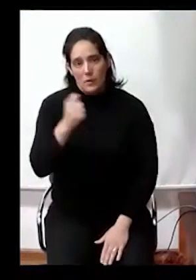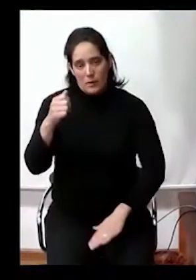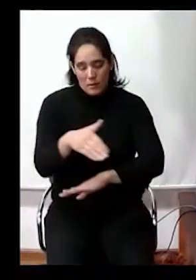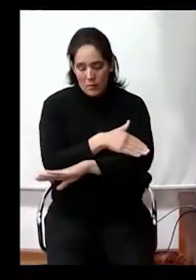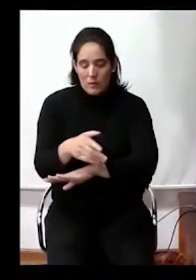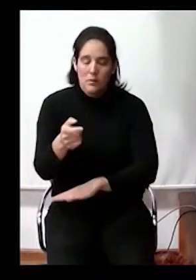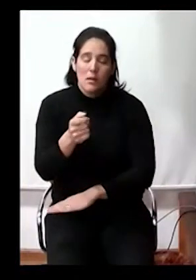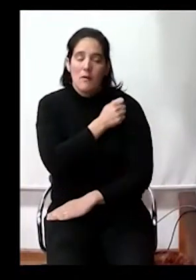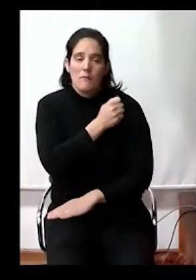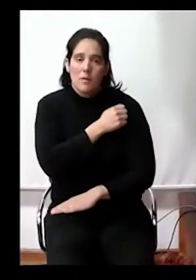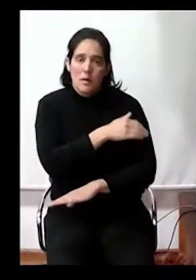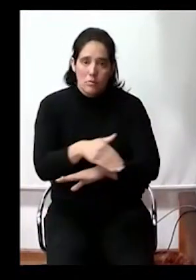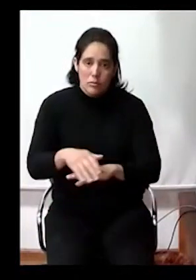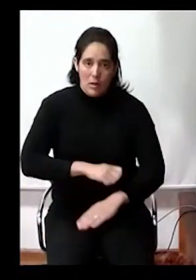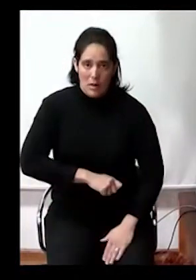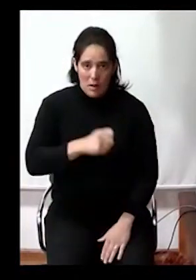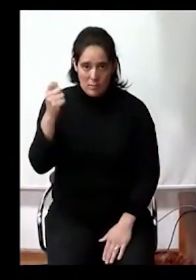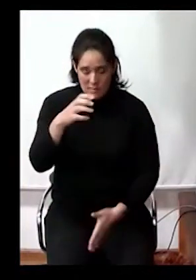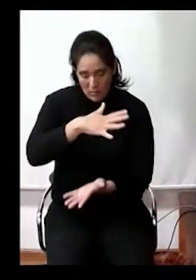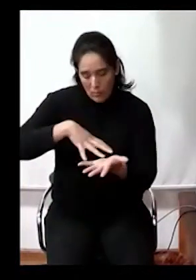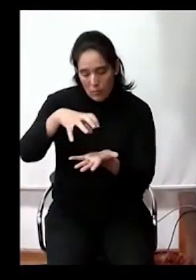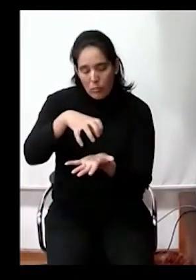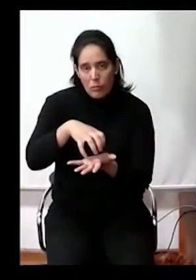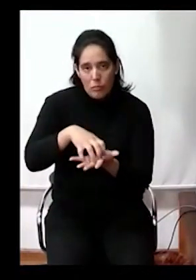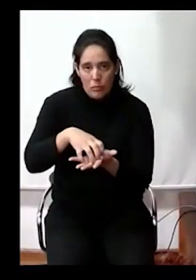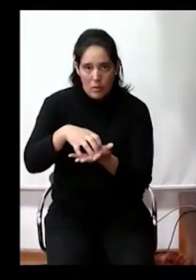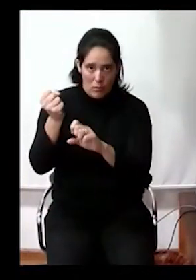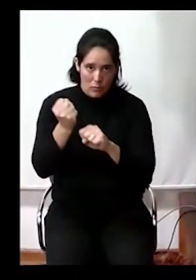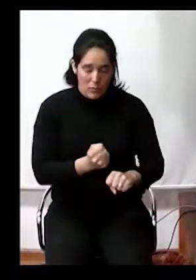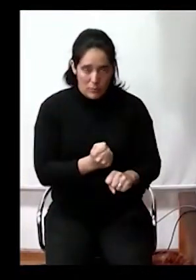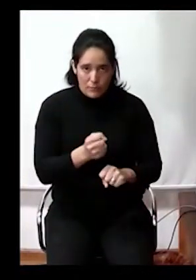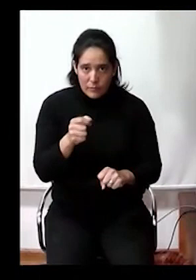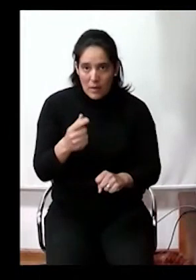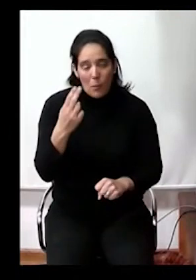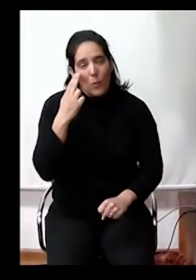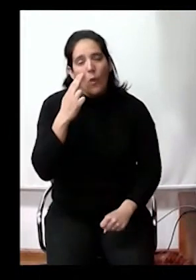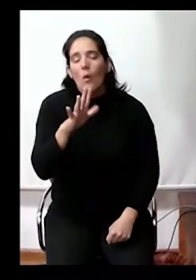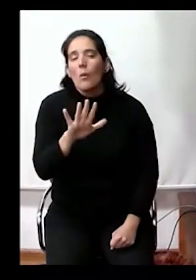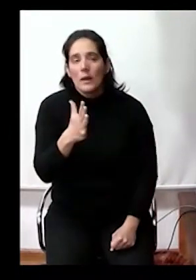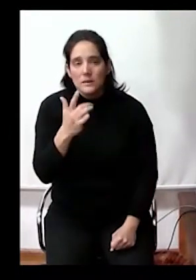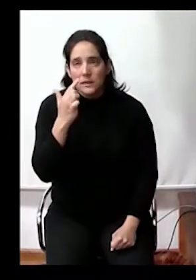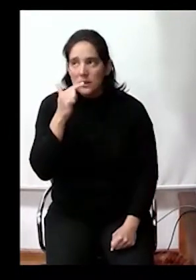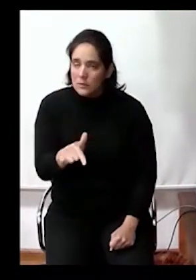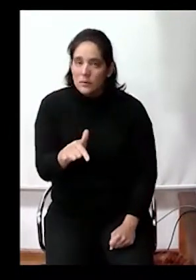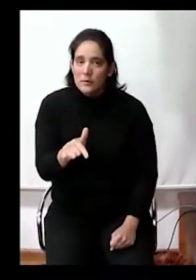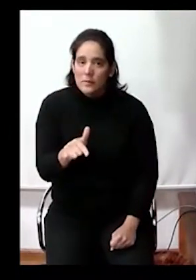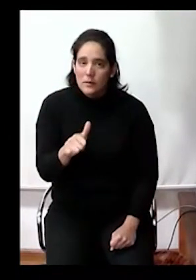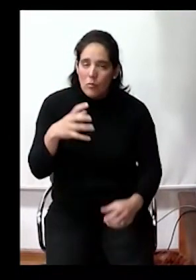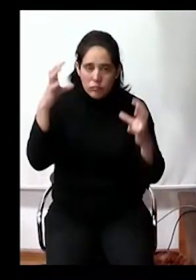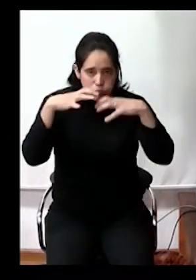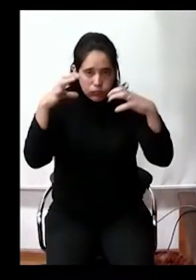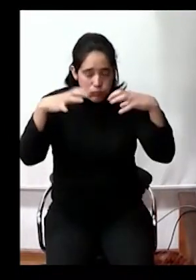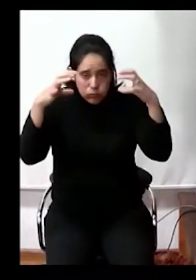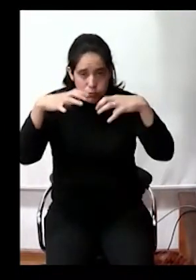Valleja, donde se encuentra la prasoleta de los fundadores. Su problema es que ante la presencia de lluvias